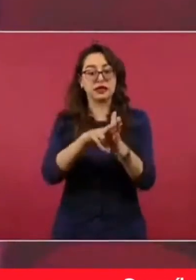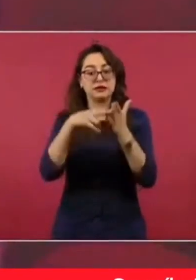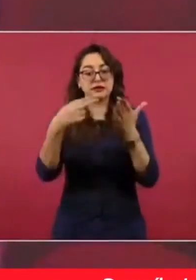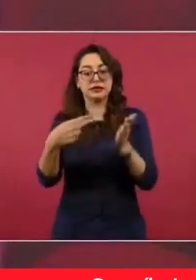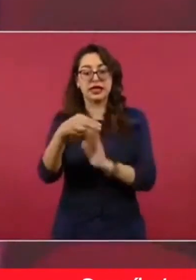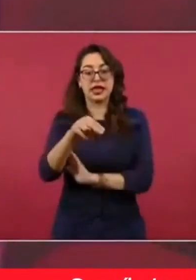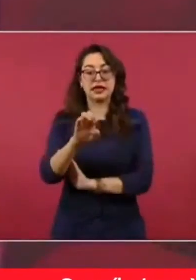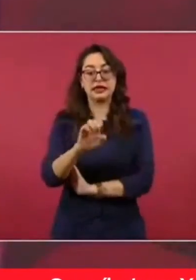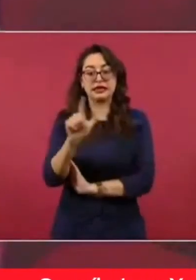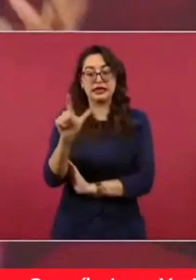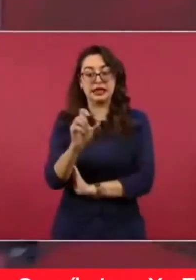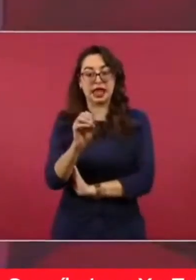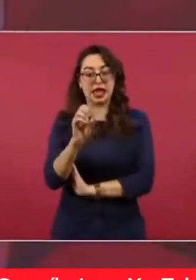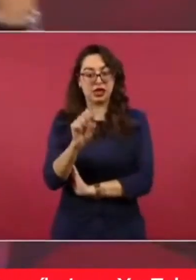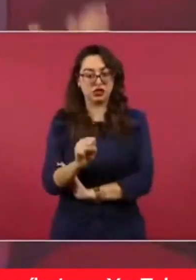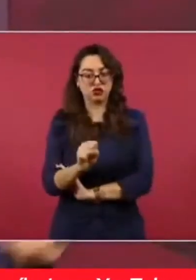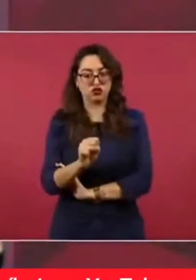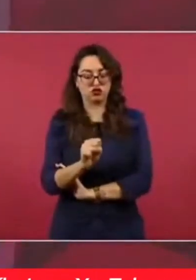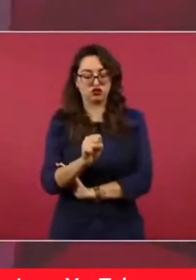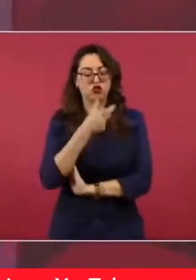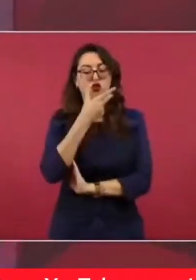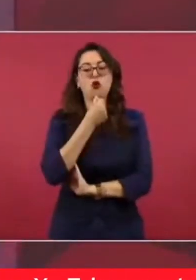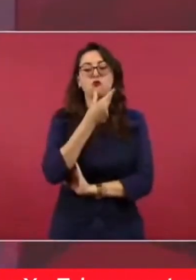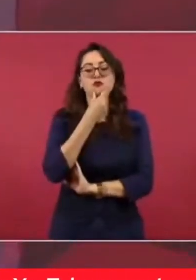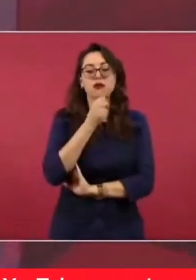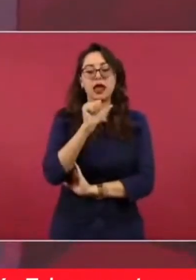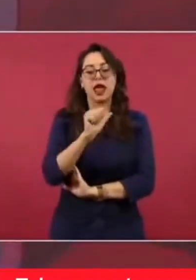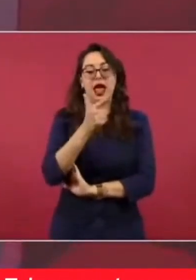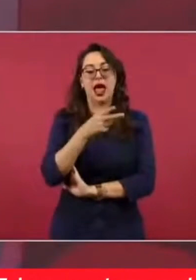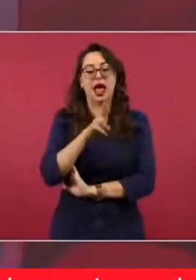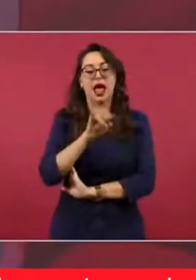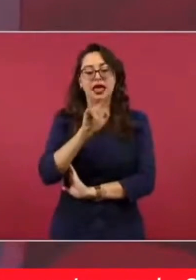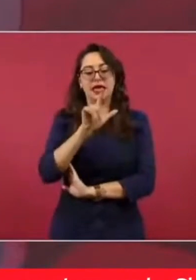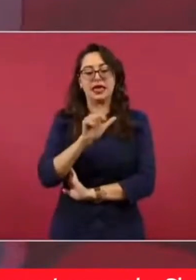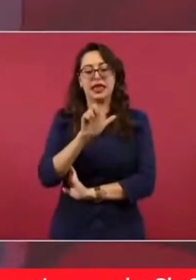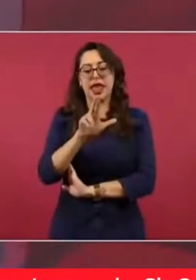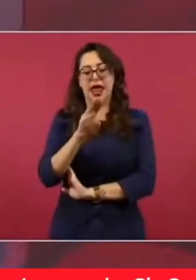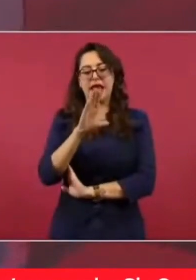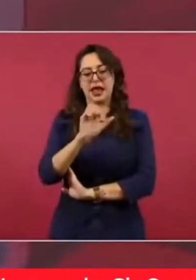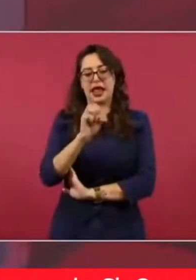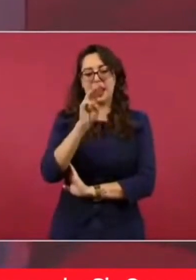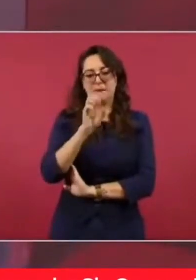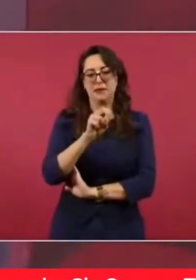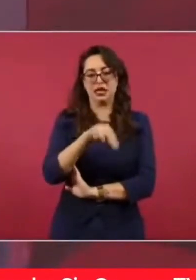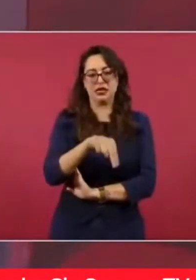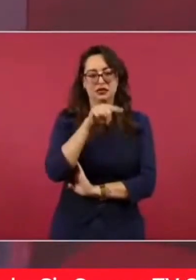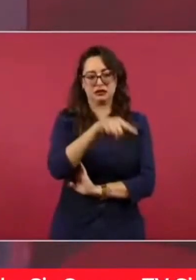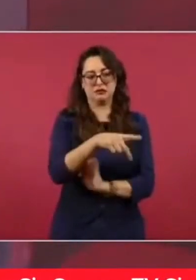Entonces, buscando explicarse qué es lo que está sucediendo.